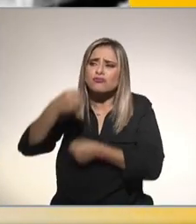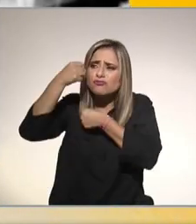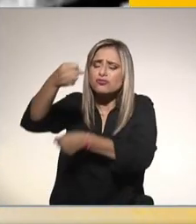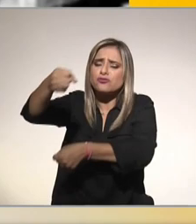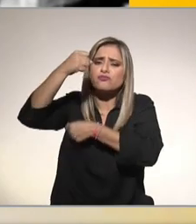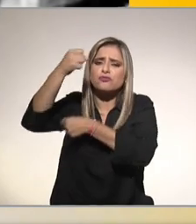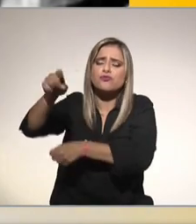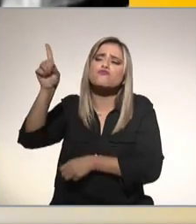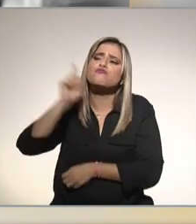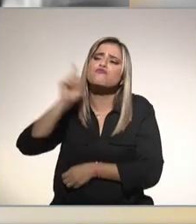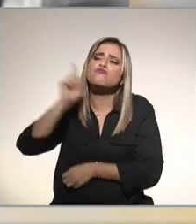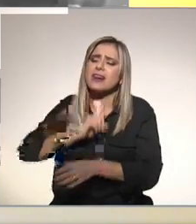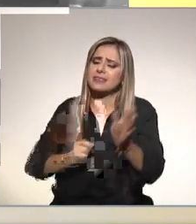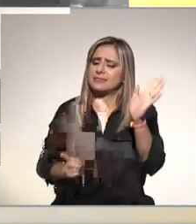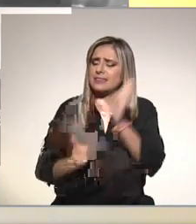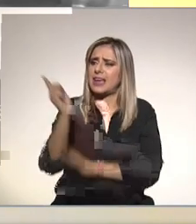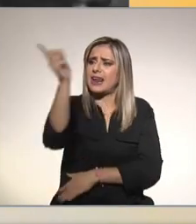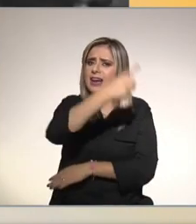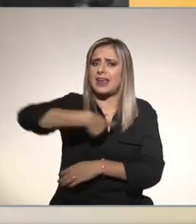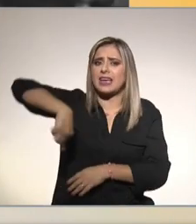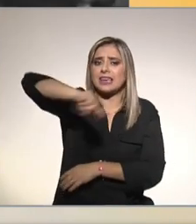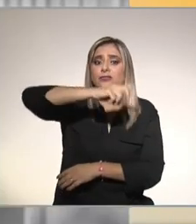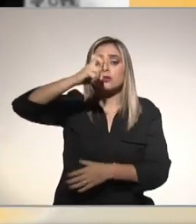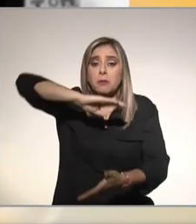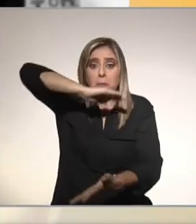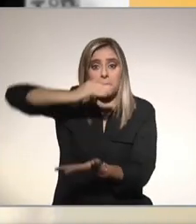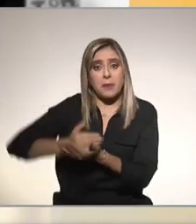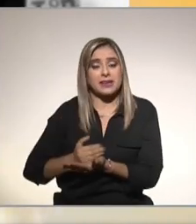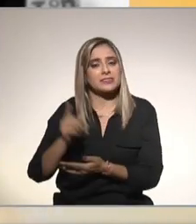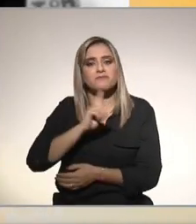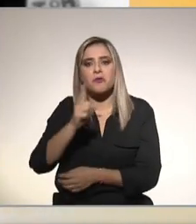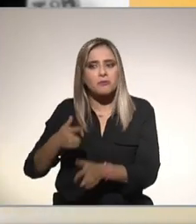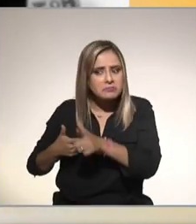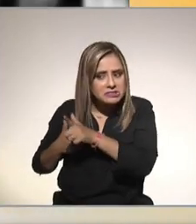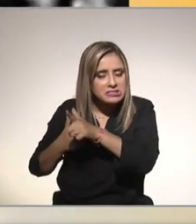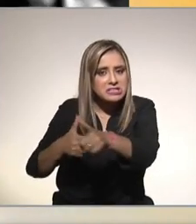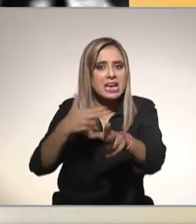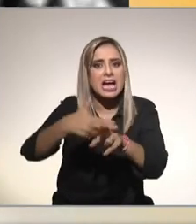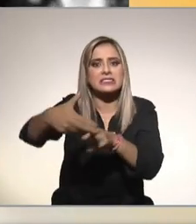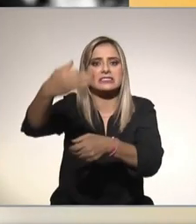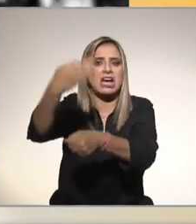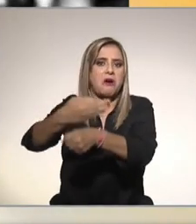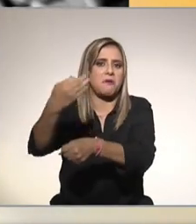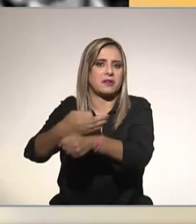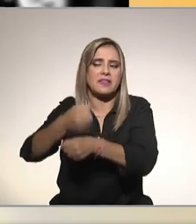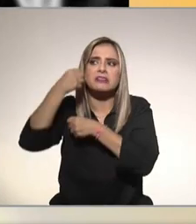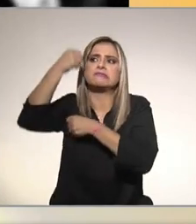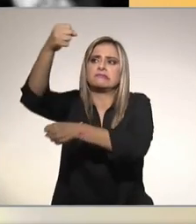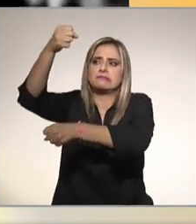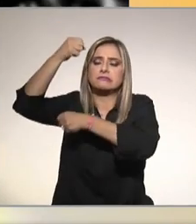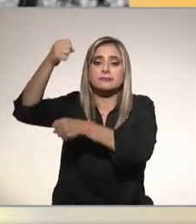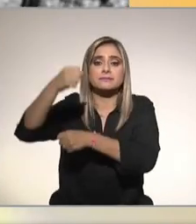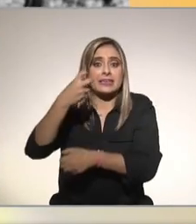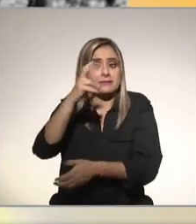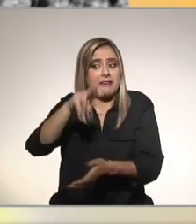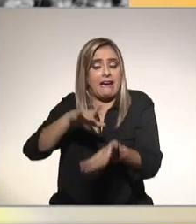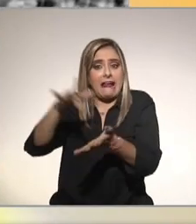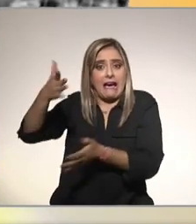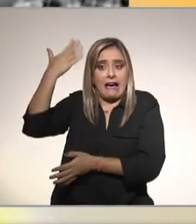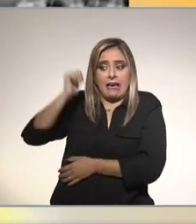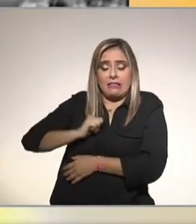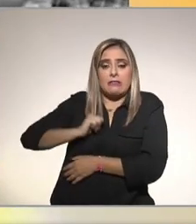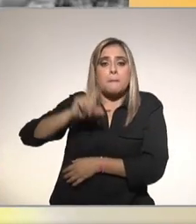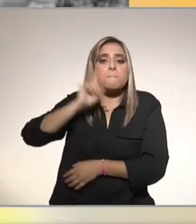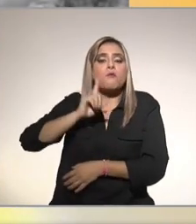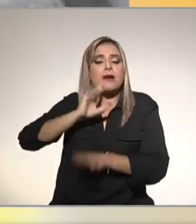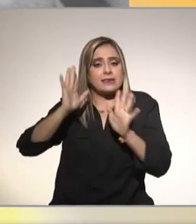políticos de las mujeres no se ha detenido hoy las mujeres mexicanas pueden votar y ser votadas